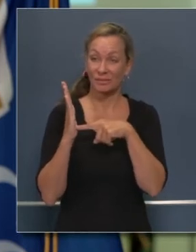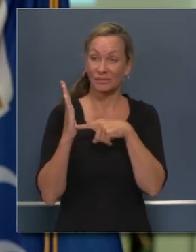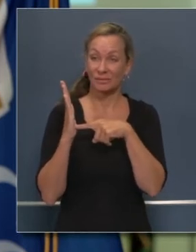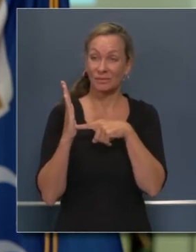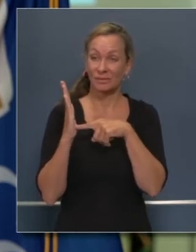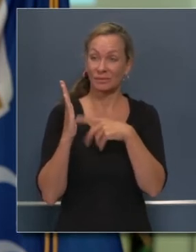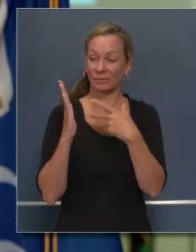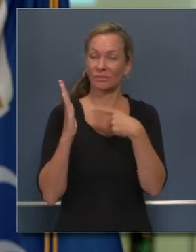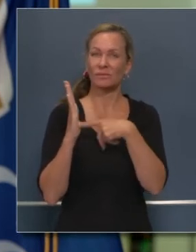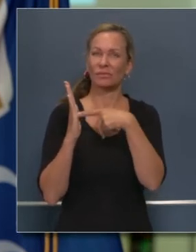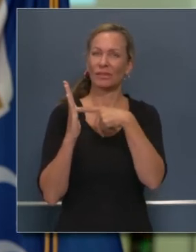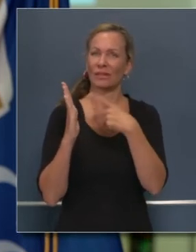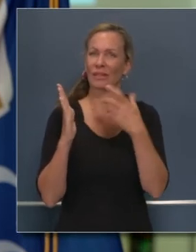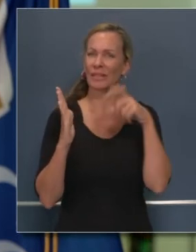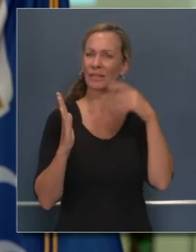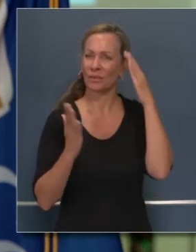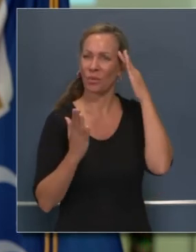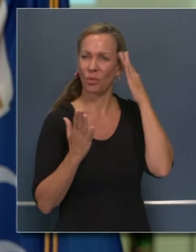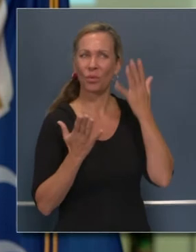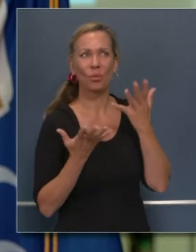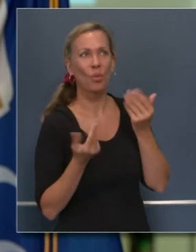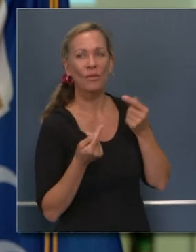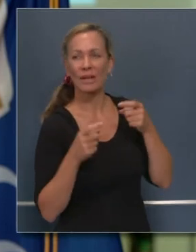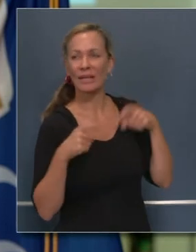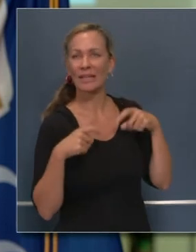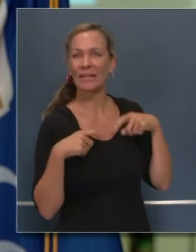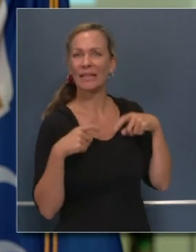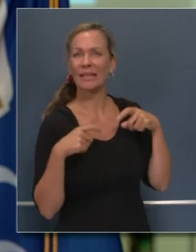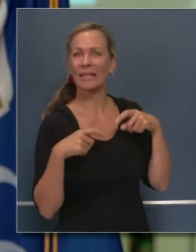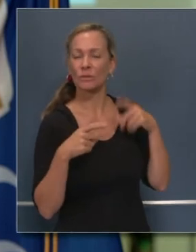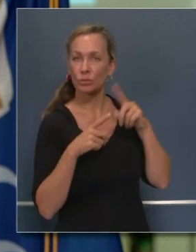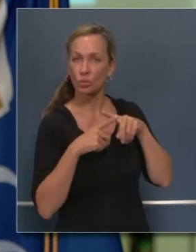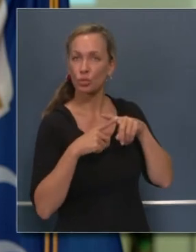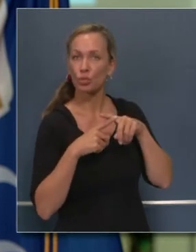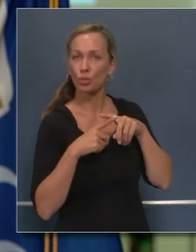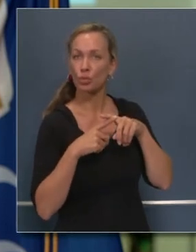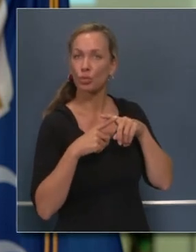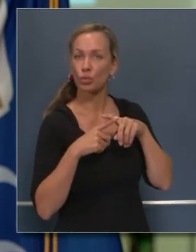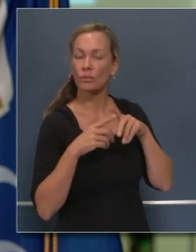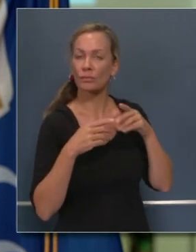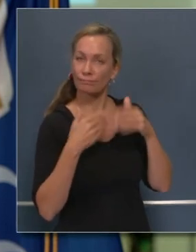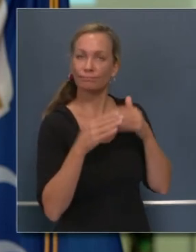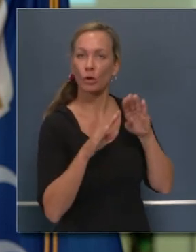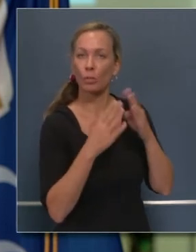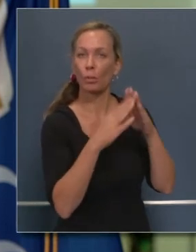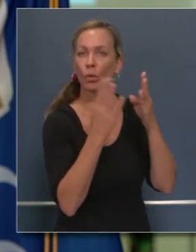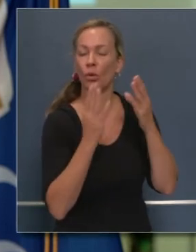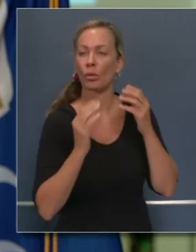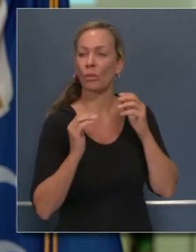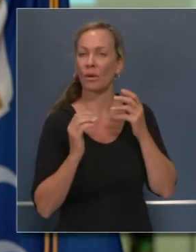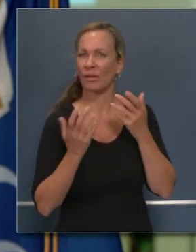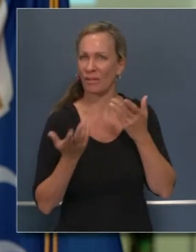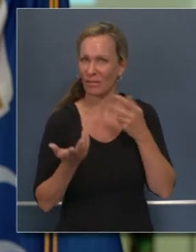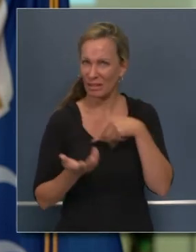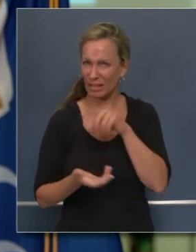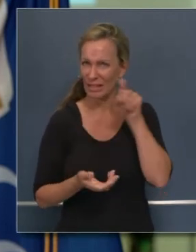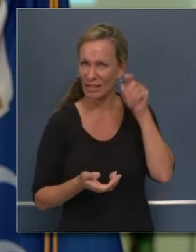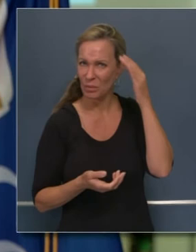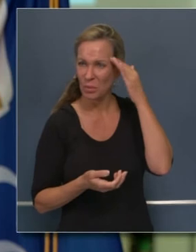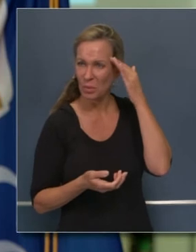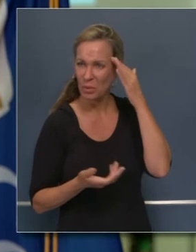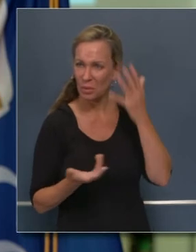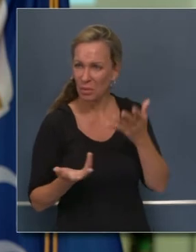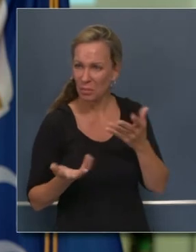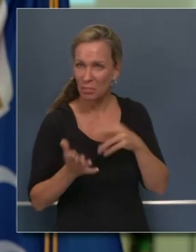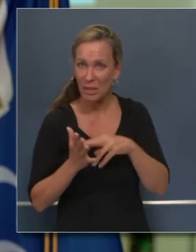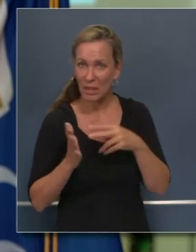Usted ha dicho que no sabe cuándo se van a eliminar estas normas. Dijo que quizá esta semana me gustaría aclararlo. ¿Quiere usted elaborar